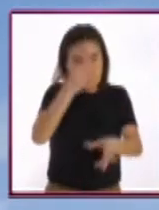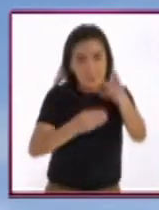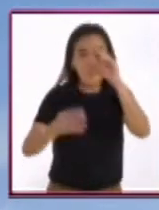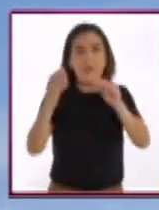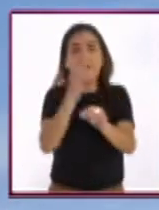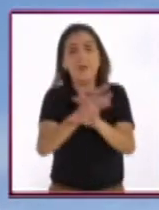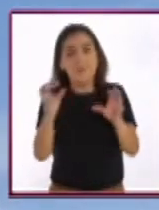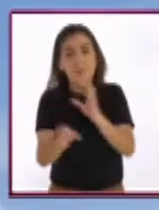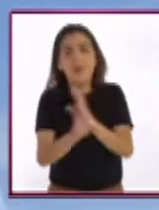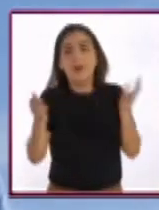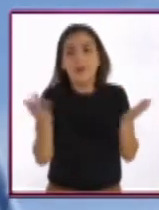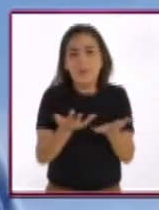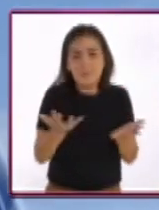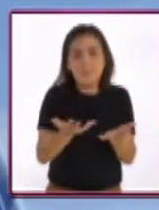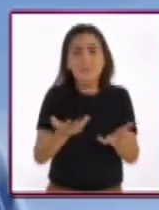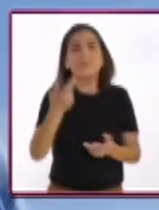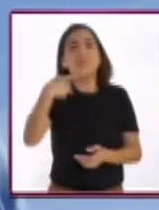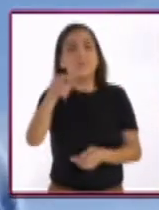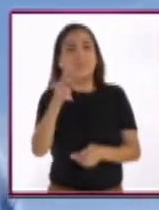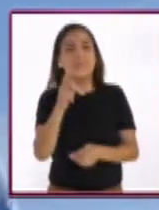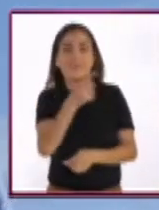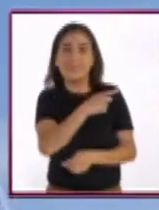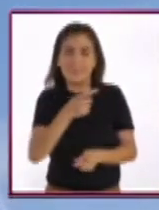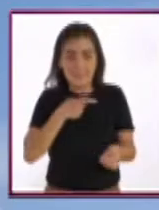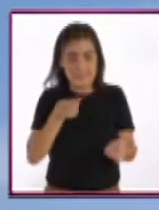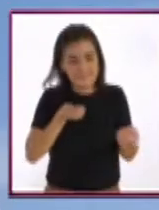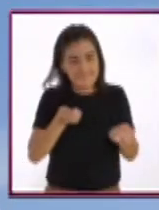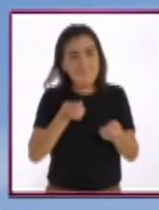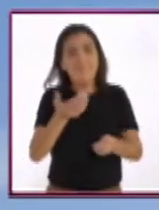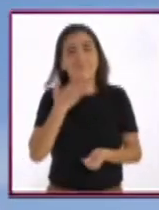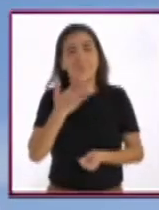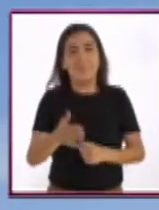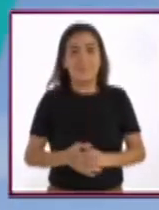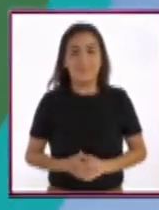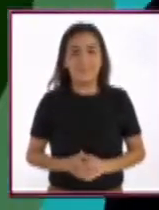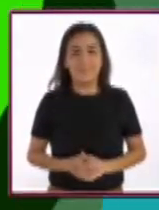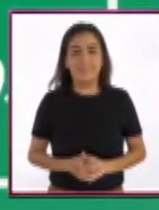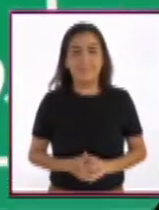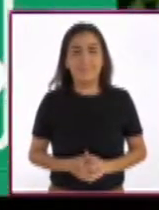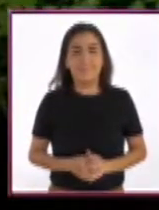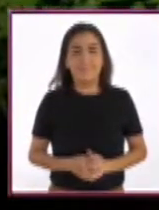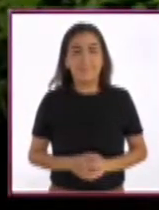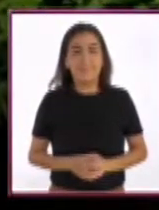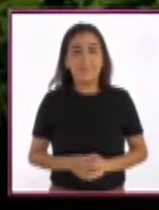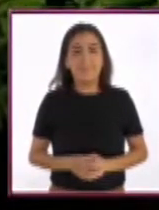aprender cómo usar las cosas, pero no aprenden a usarlo con la medida necesaria.